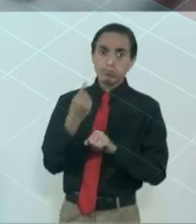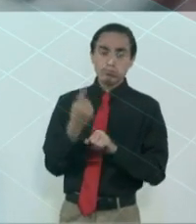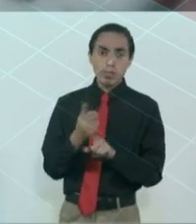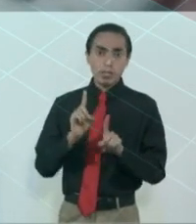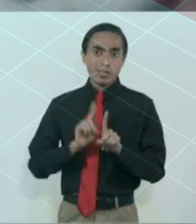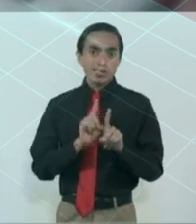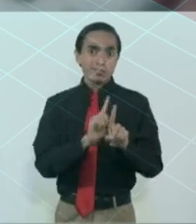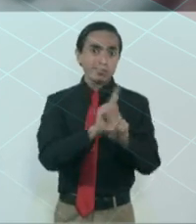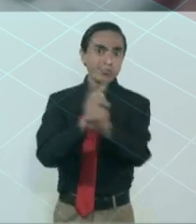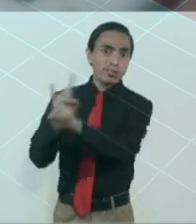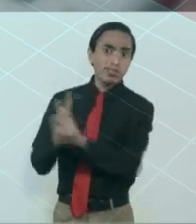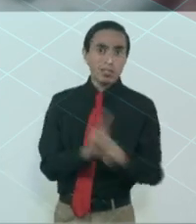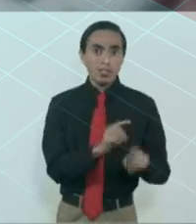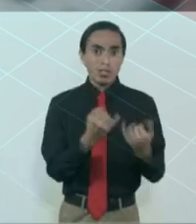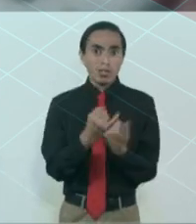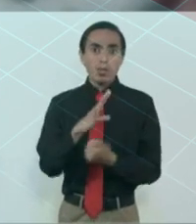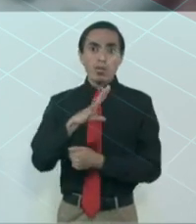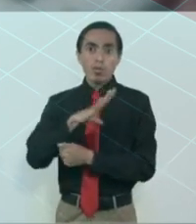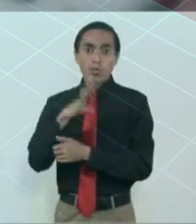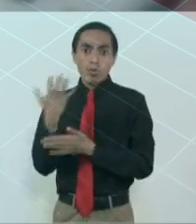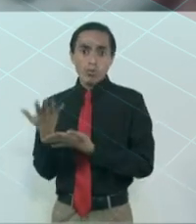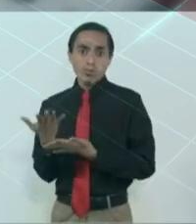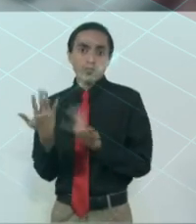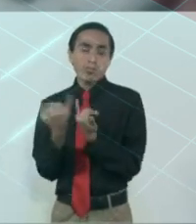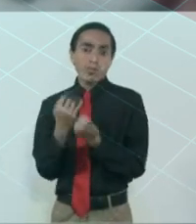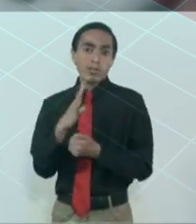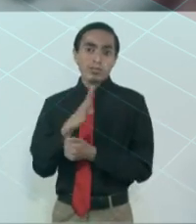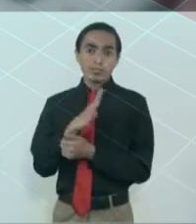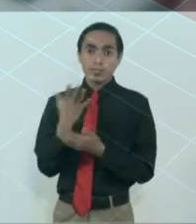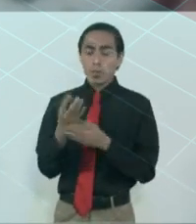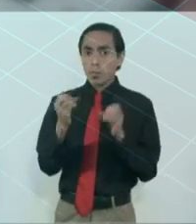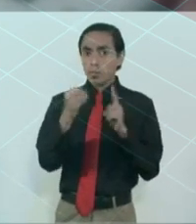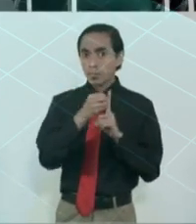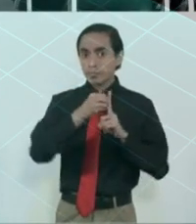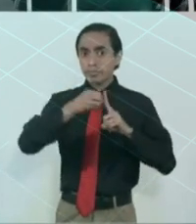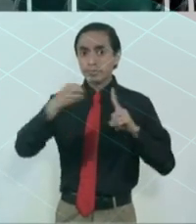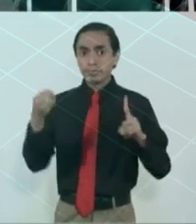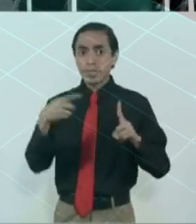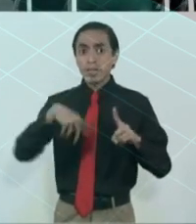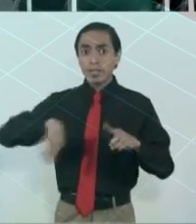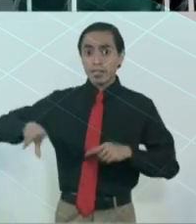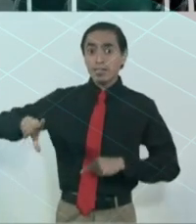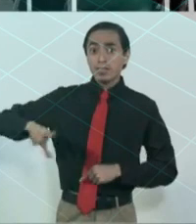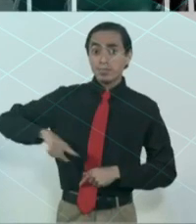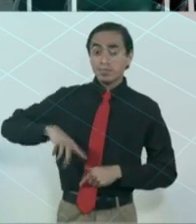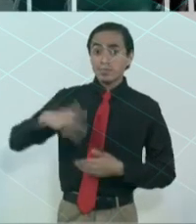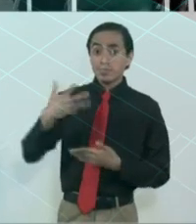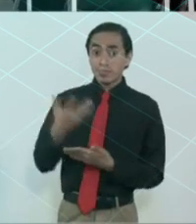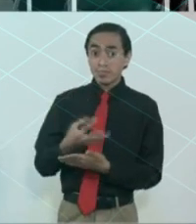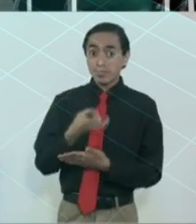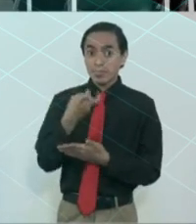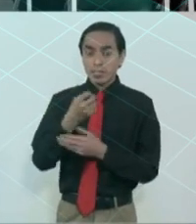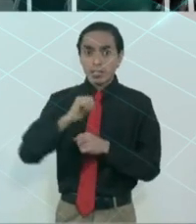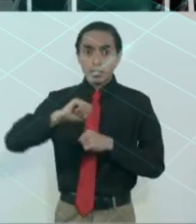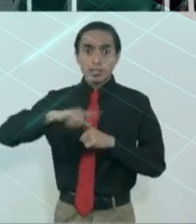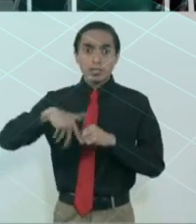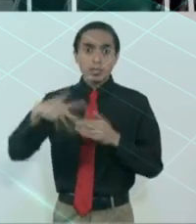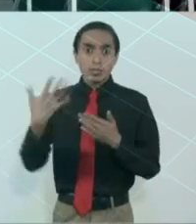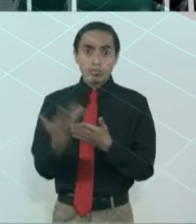organizado desde las estructuras del gobierno, lo que representa un crimen de Estado.